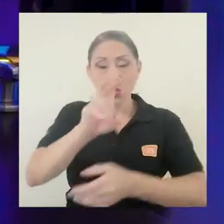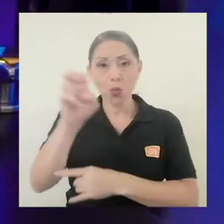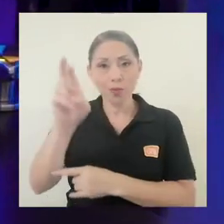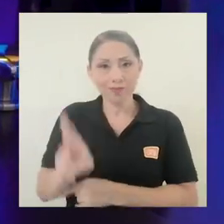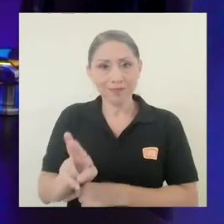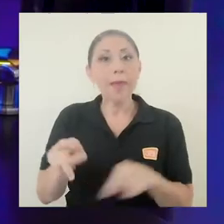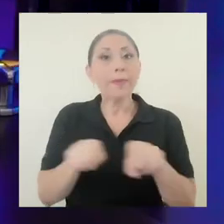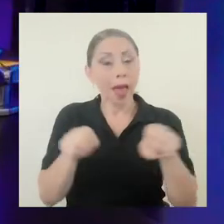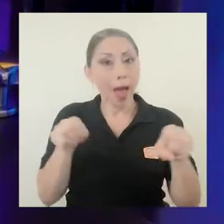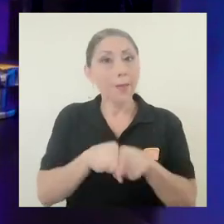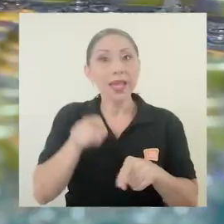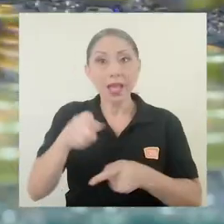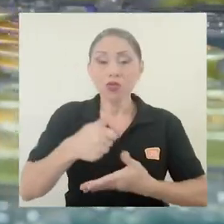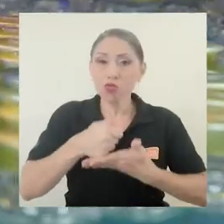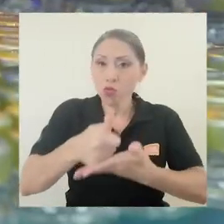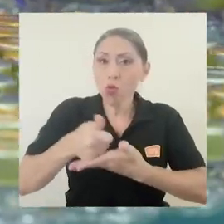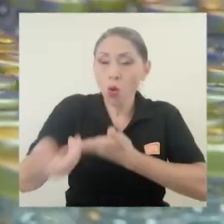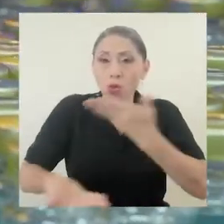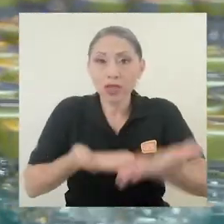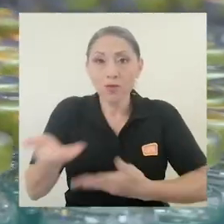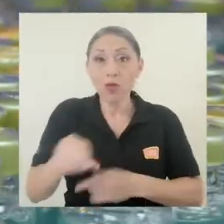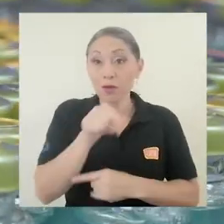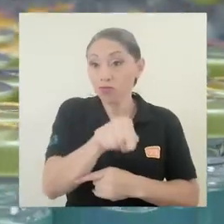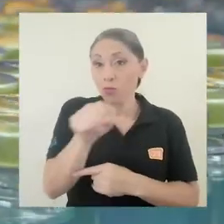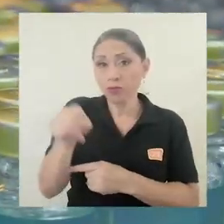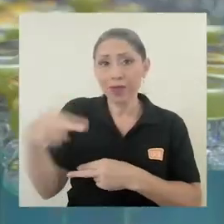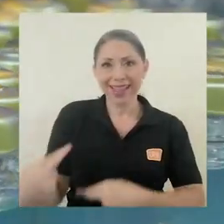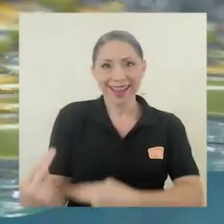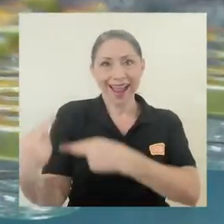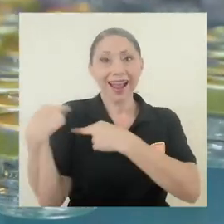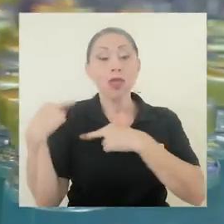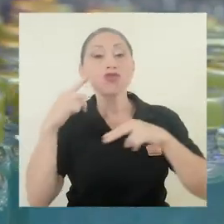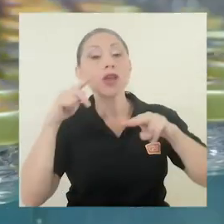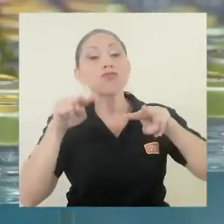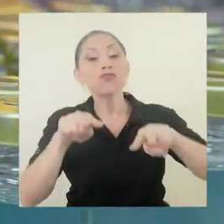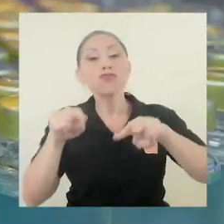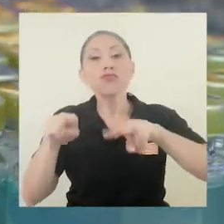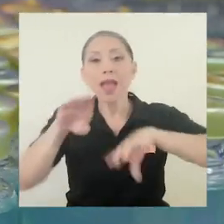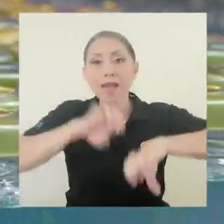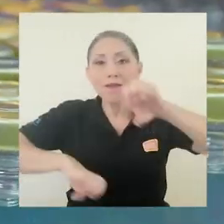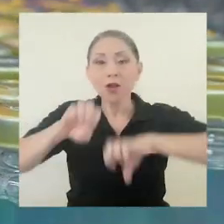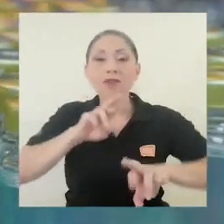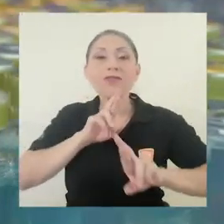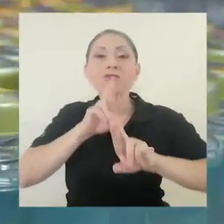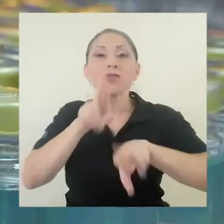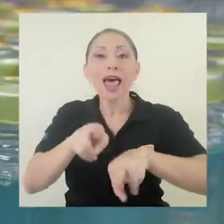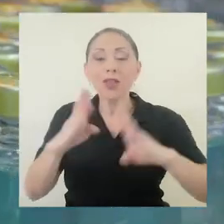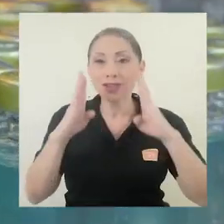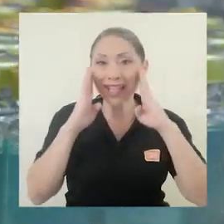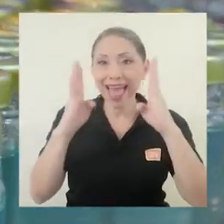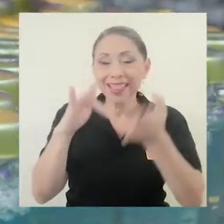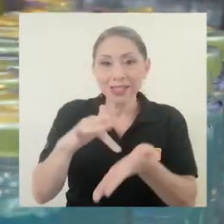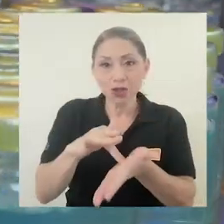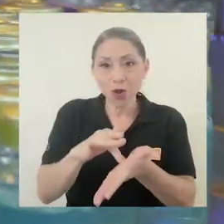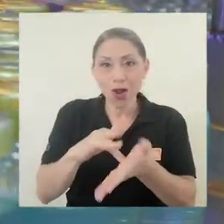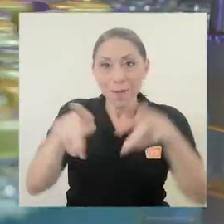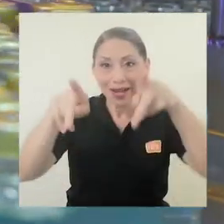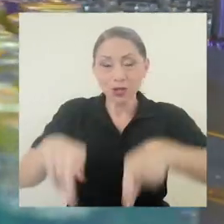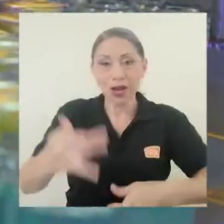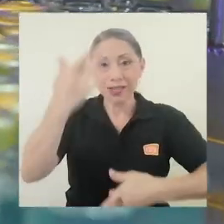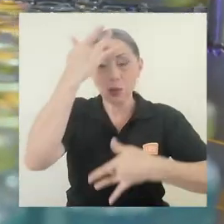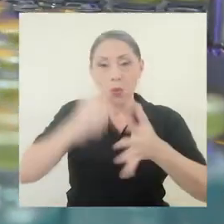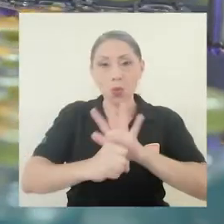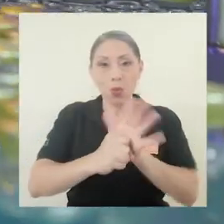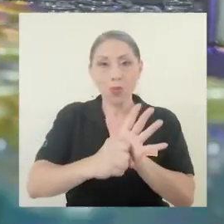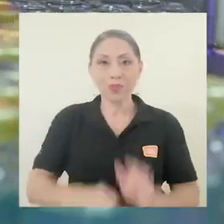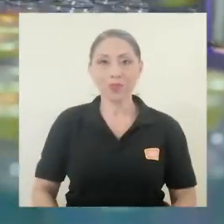la Universidad de Costa Rica también contribuirán y serán los encargados de evaluar los resultados del tratamiento en los pacientes